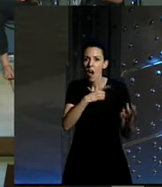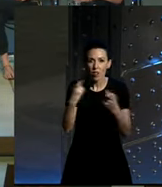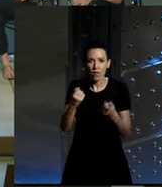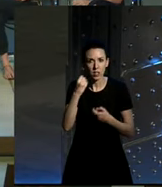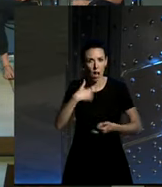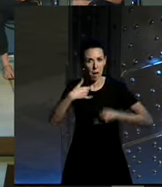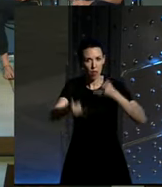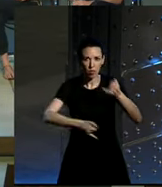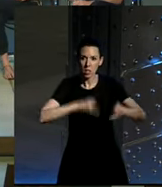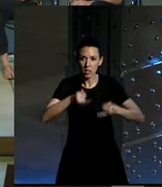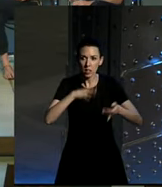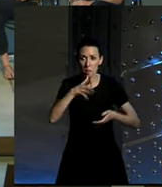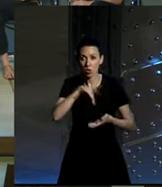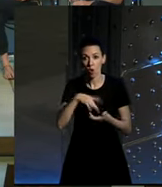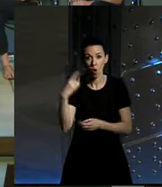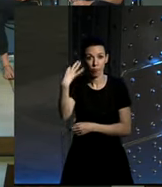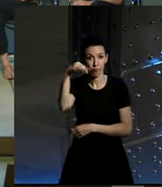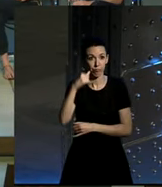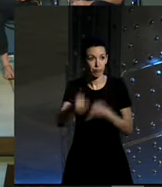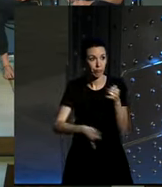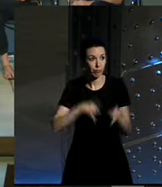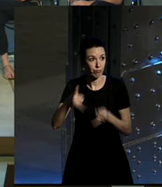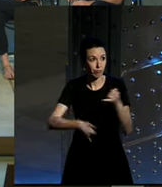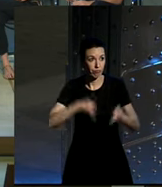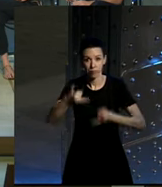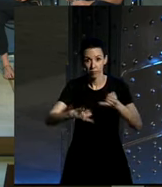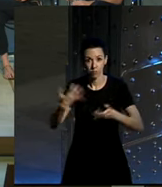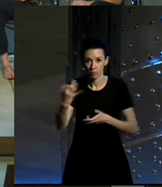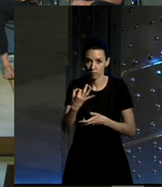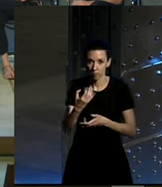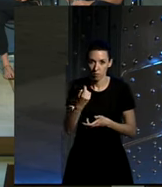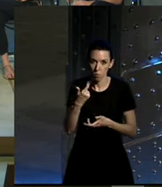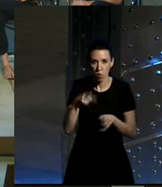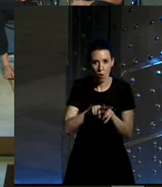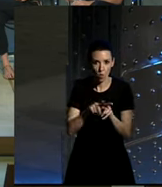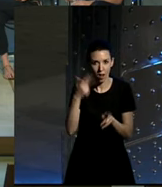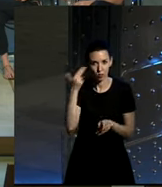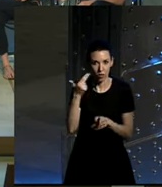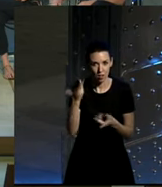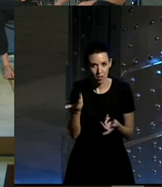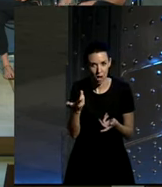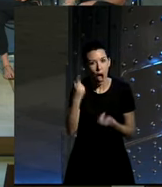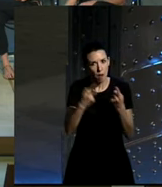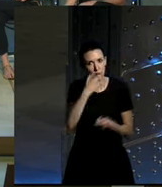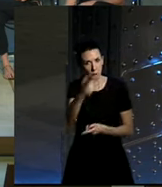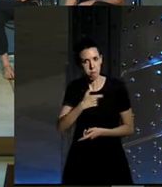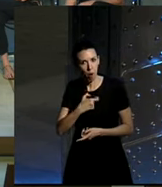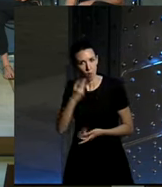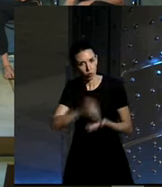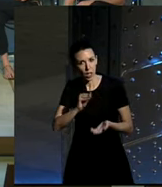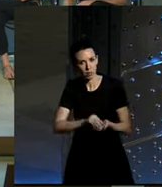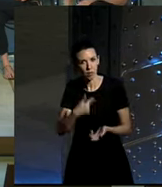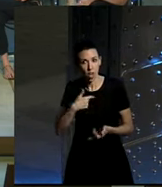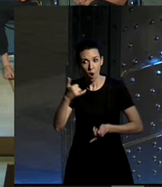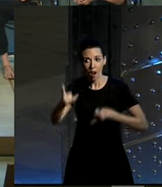ciclistas porque uno que iba solo en bicicleta con la ciudad es que había que ser un poco suicida sabes que a mí me han insultado muchas veces yo